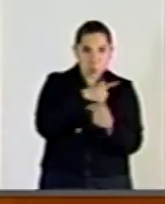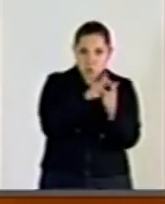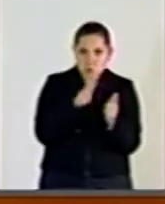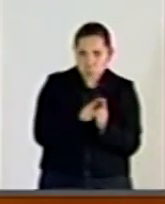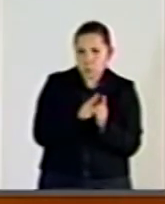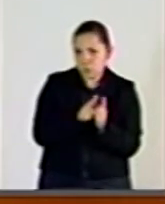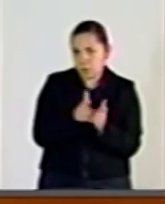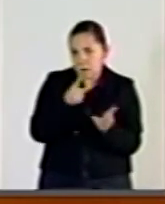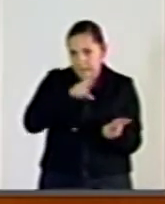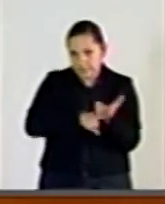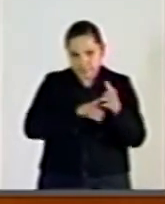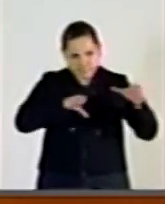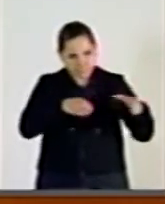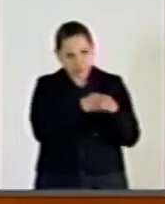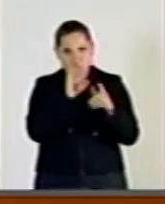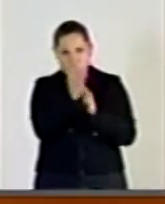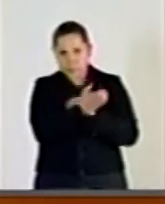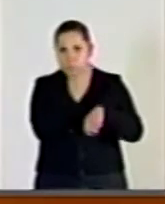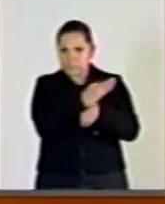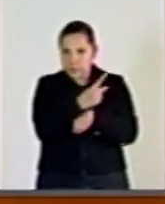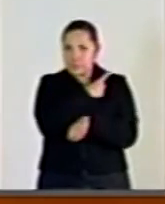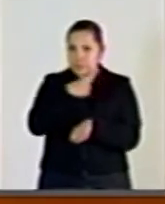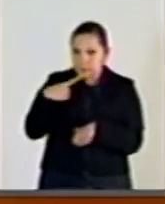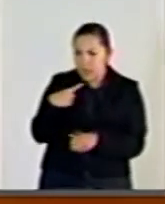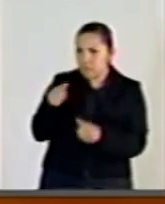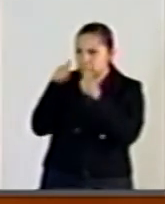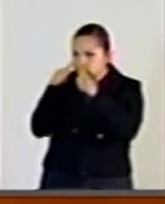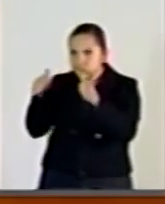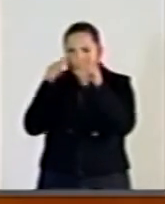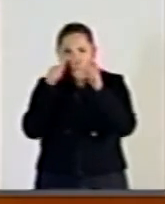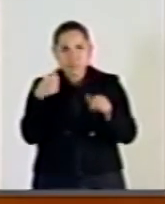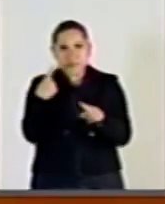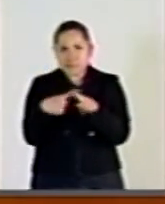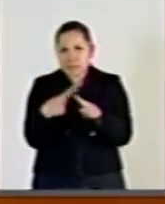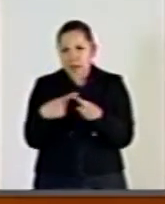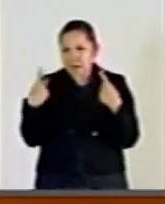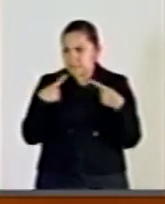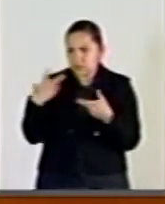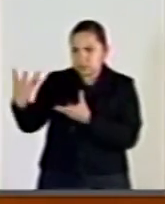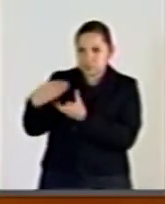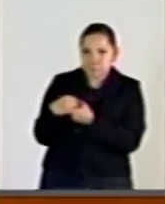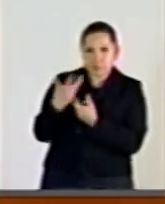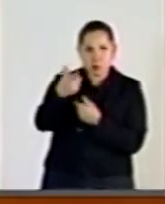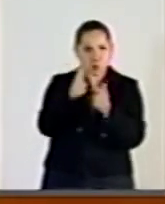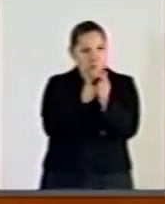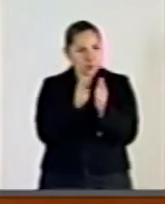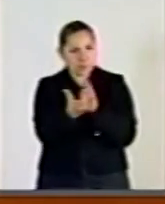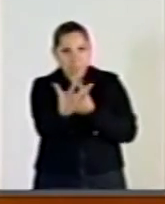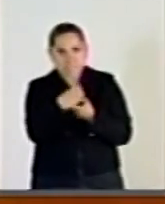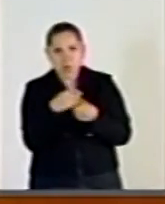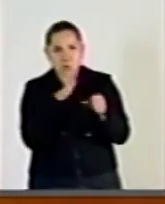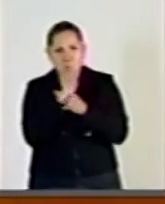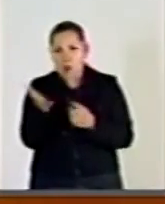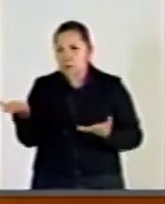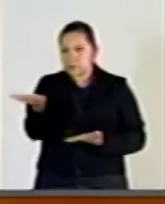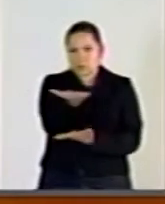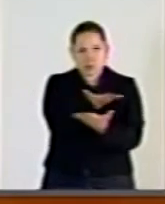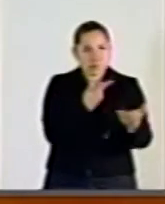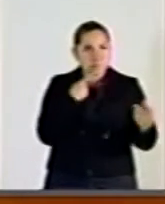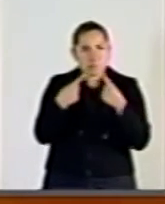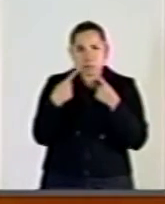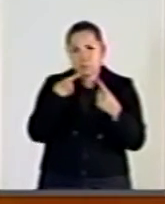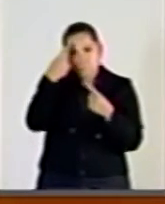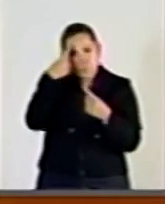investigaciones correspondientes, escuchar a los sectores involucrados y contribuir a construir el